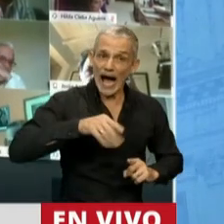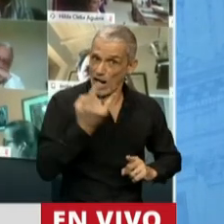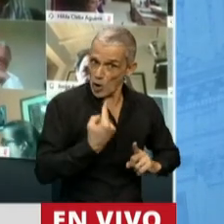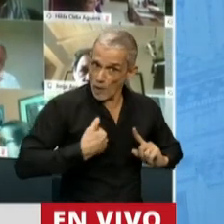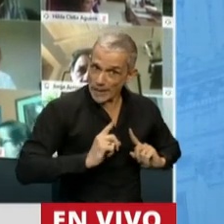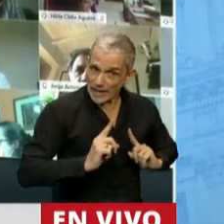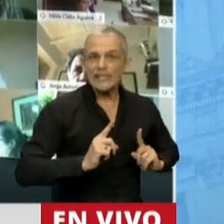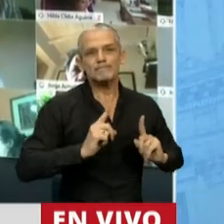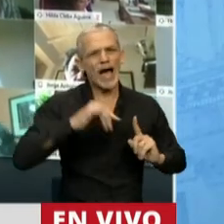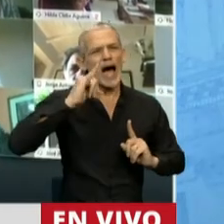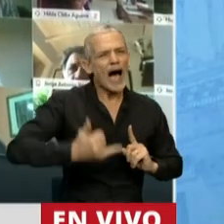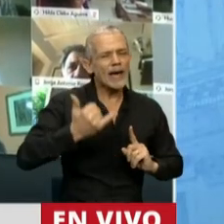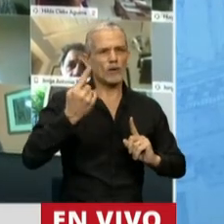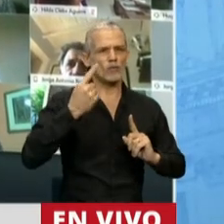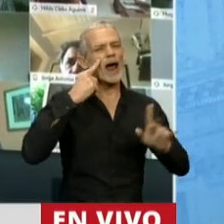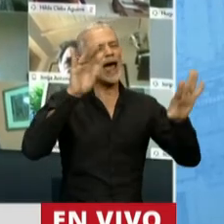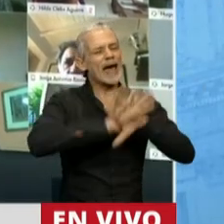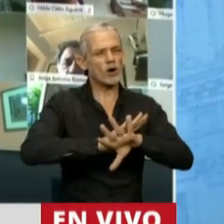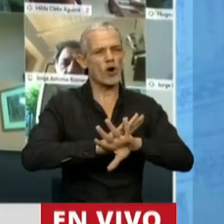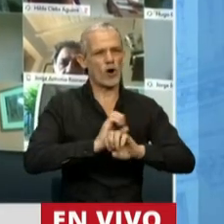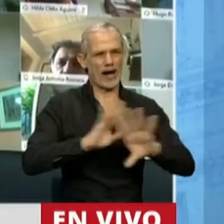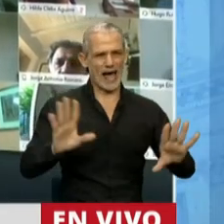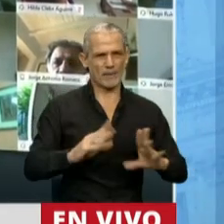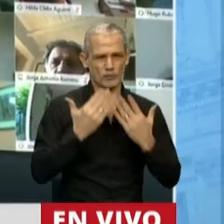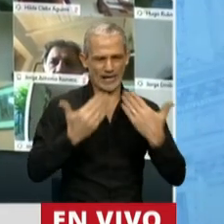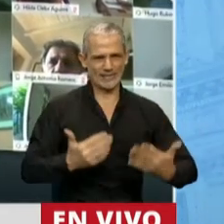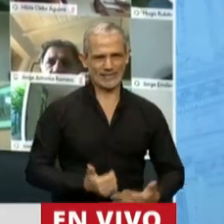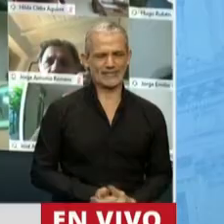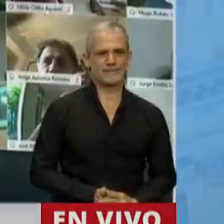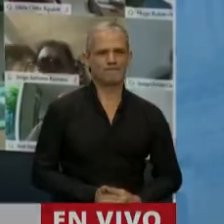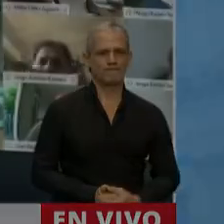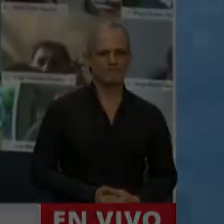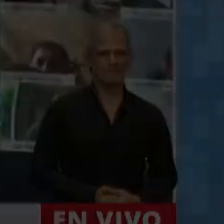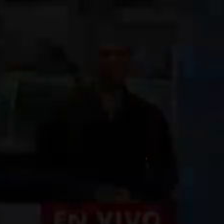lo que siga es un enorme error. Gracias, señor presidente. Gracias, diputado.